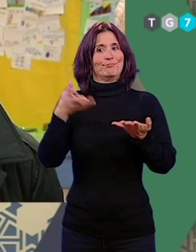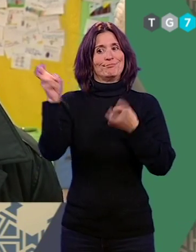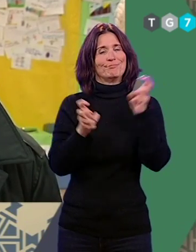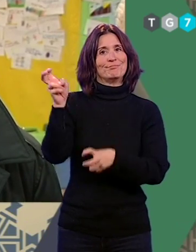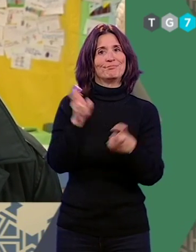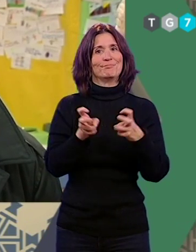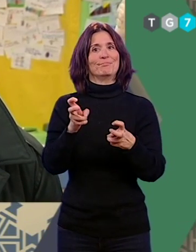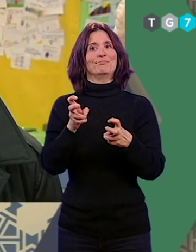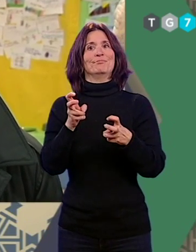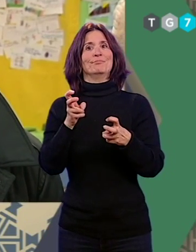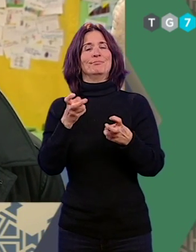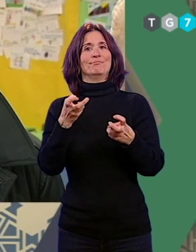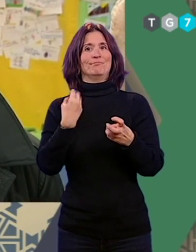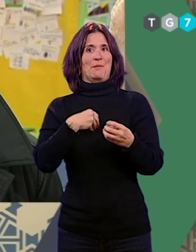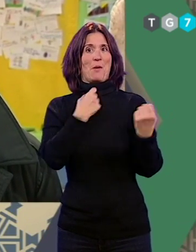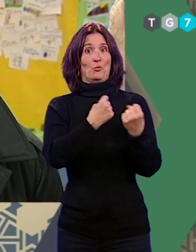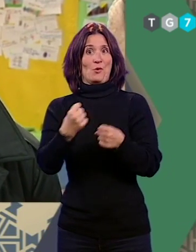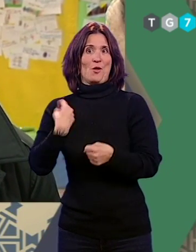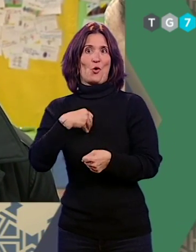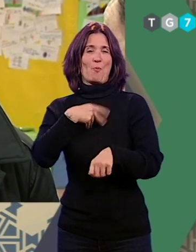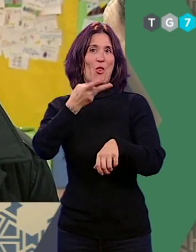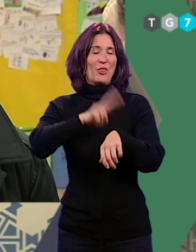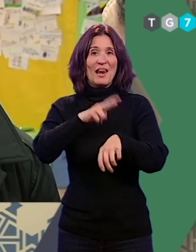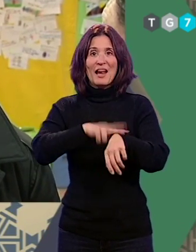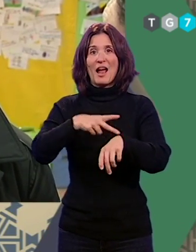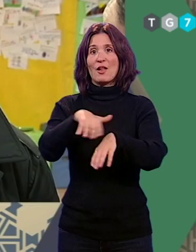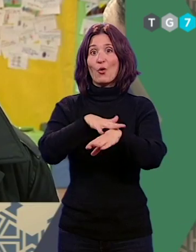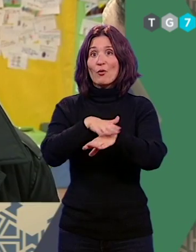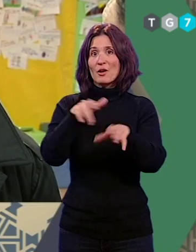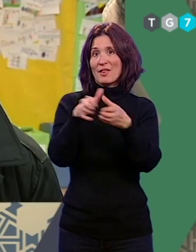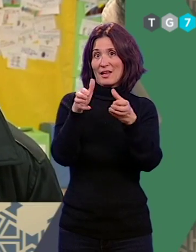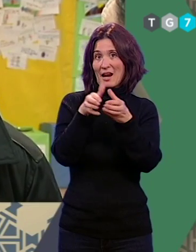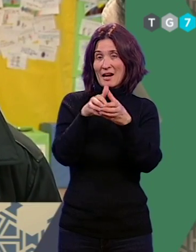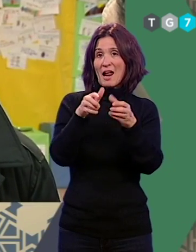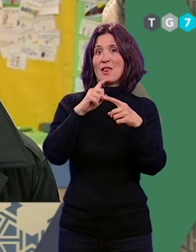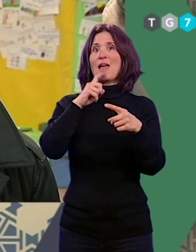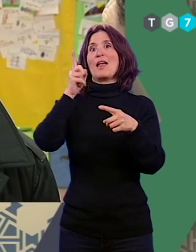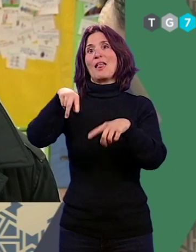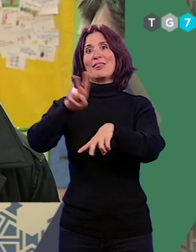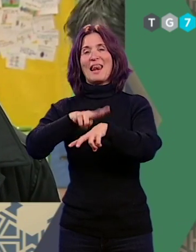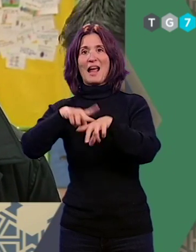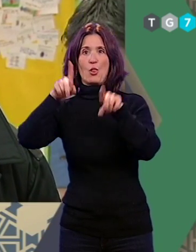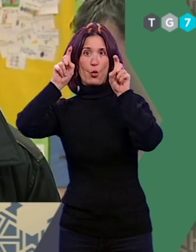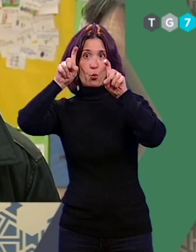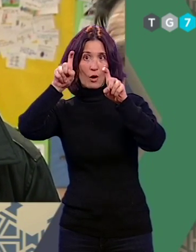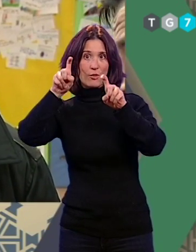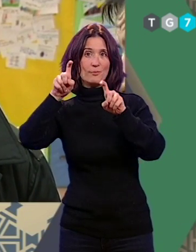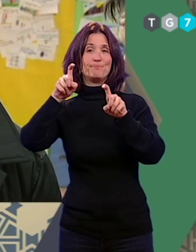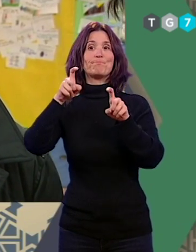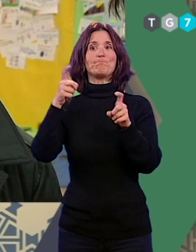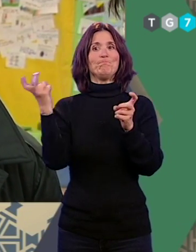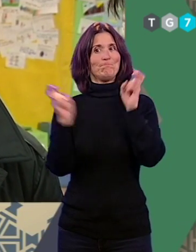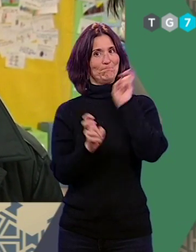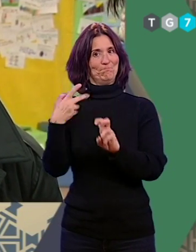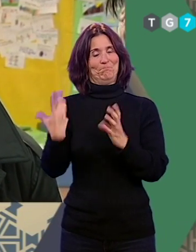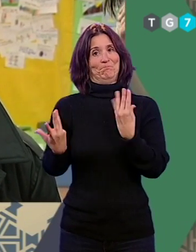presencia de tanto de la delegada de gobierno de Granada en Andalucía, como el delegado de la provincia de Educación en este acto nuestro